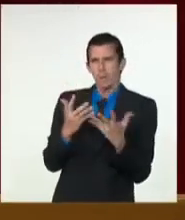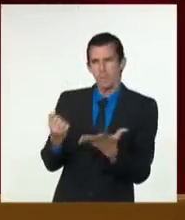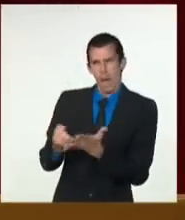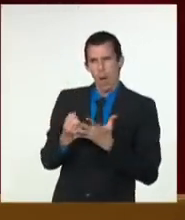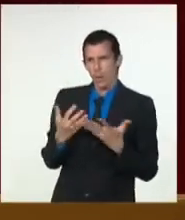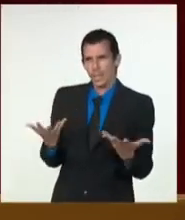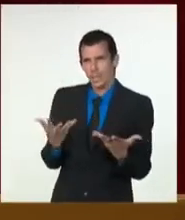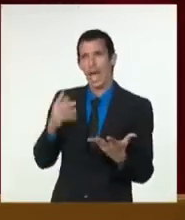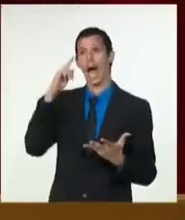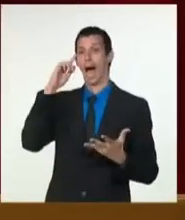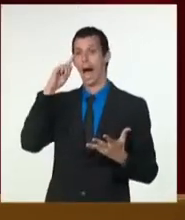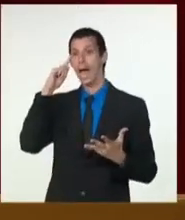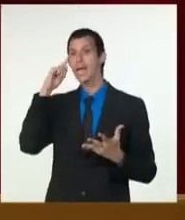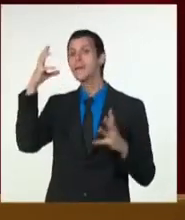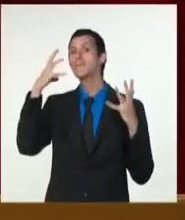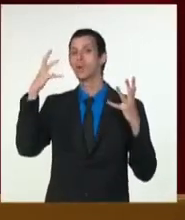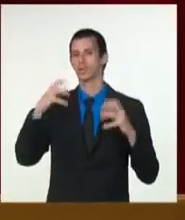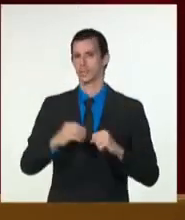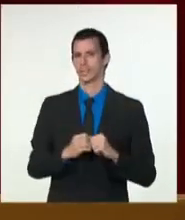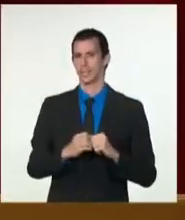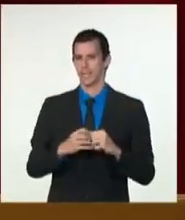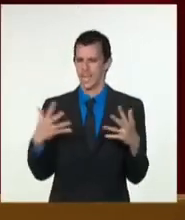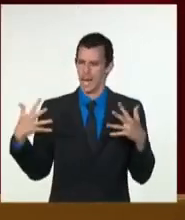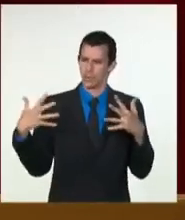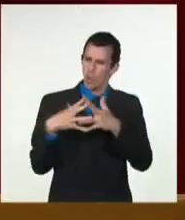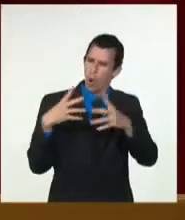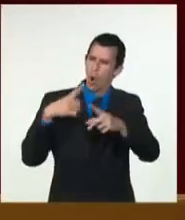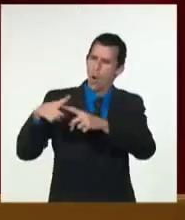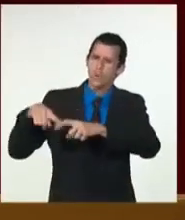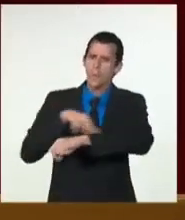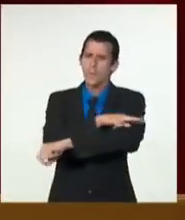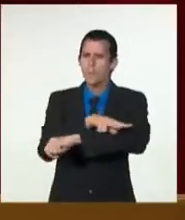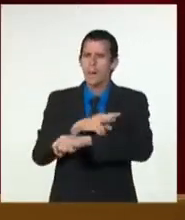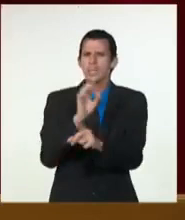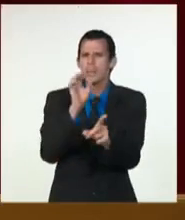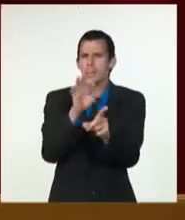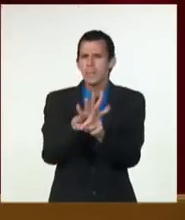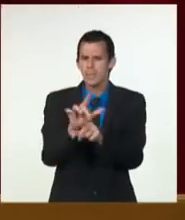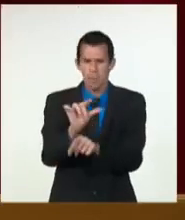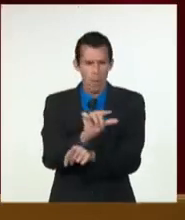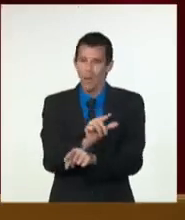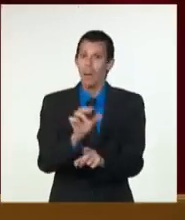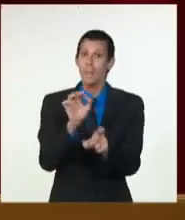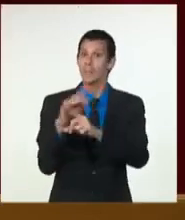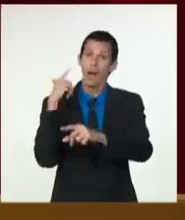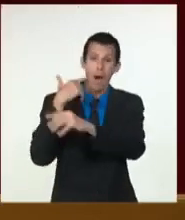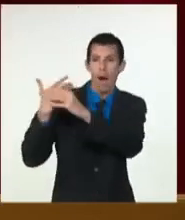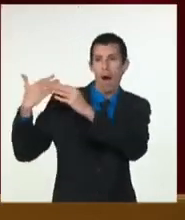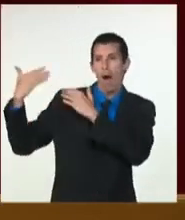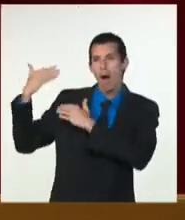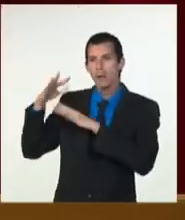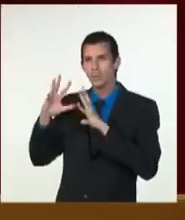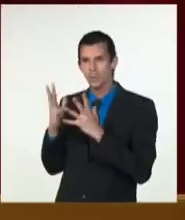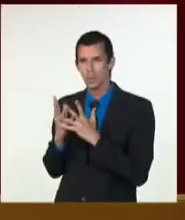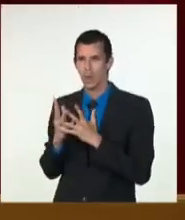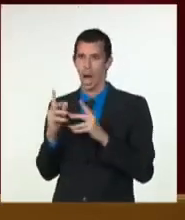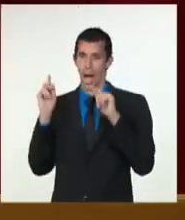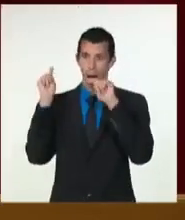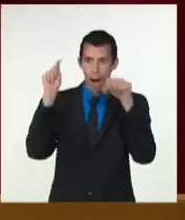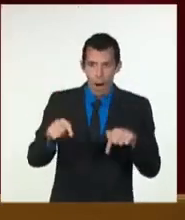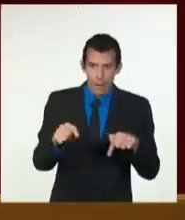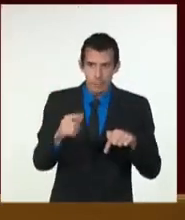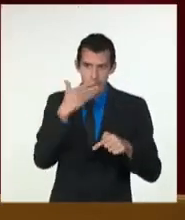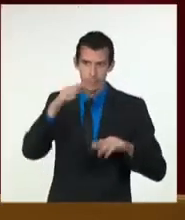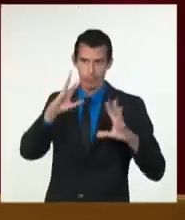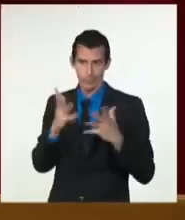internacionales desde el gobierno y desde el partido nos permitieron llegar a este momento con una sólida obra que se distingue por